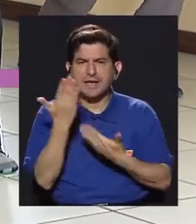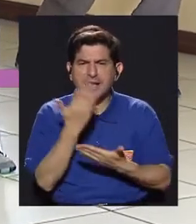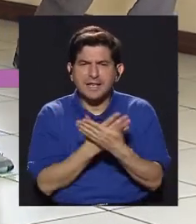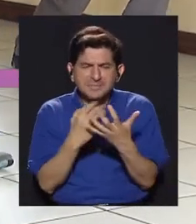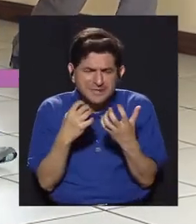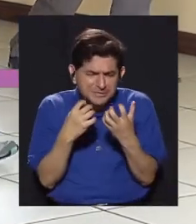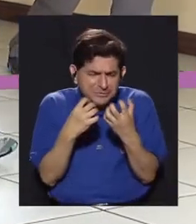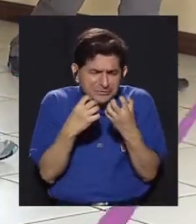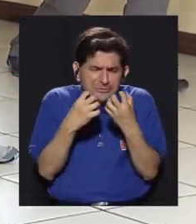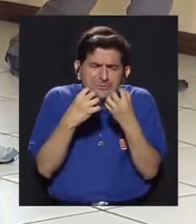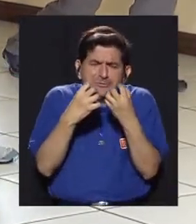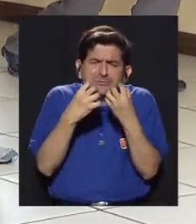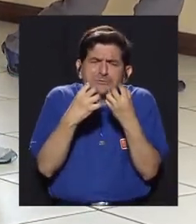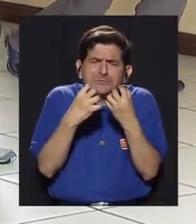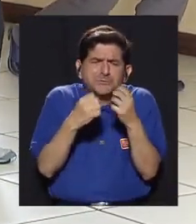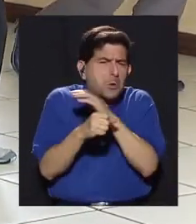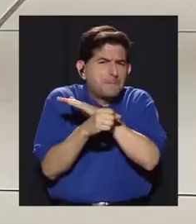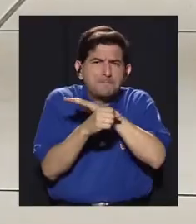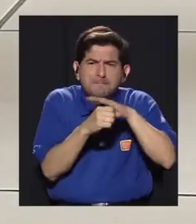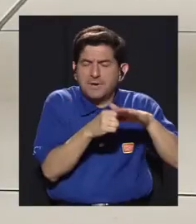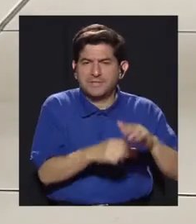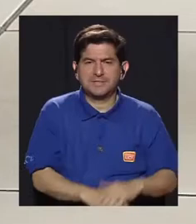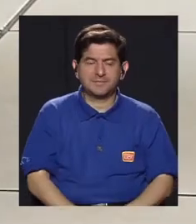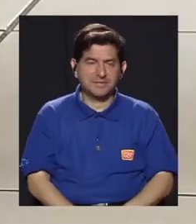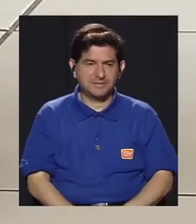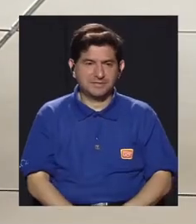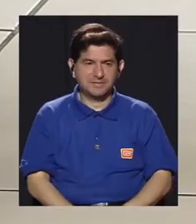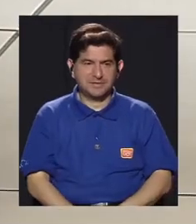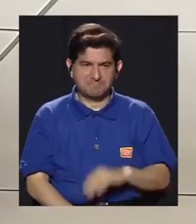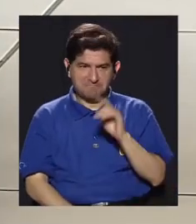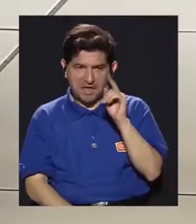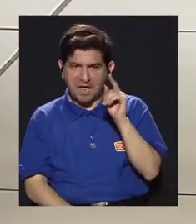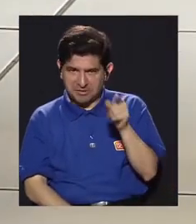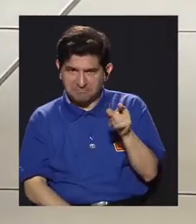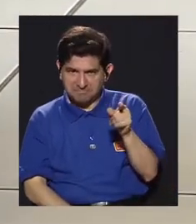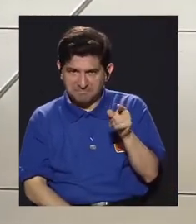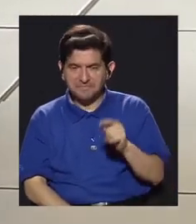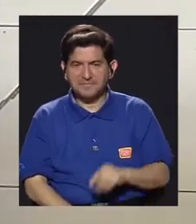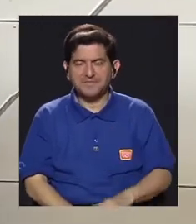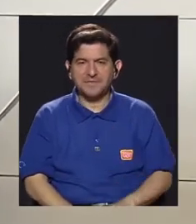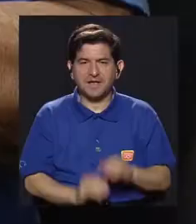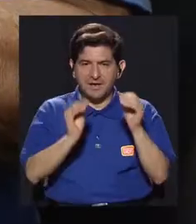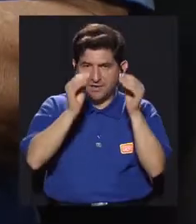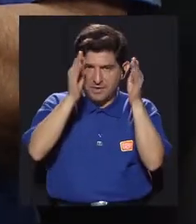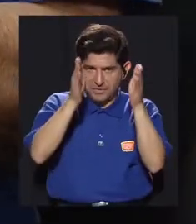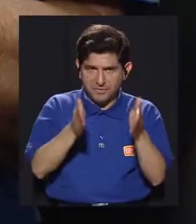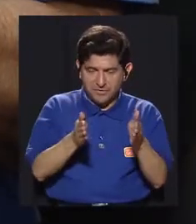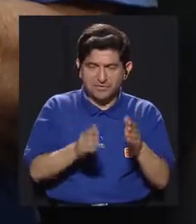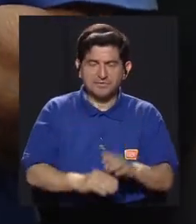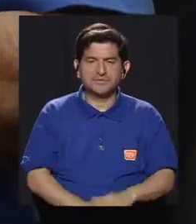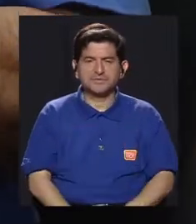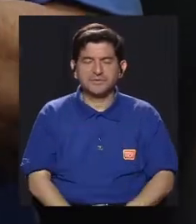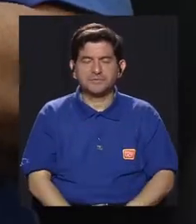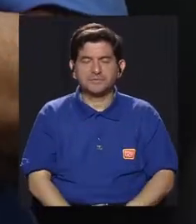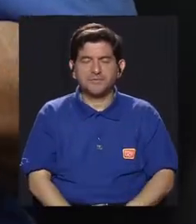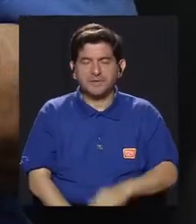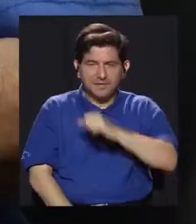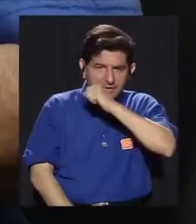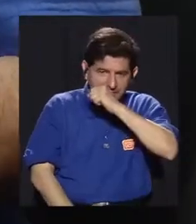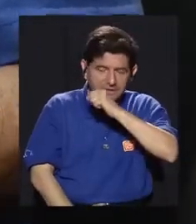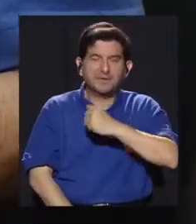yo tenía mis manos cerradas completamente. Entonces, él comenzó a hacer